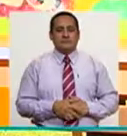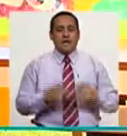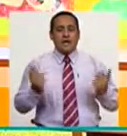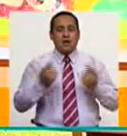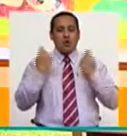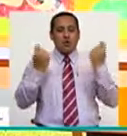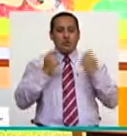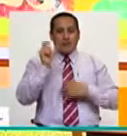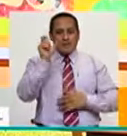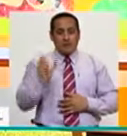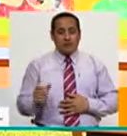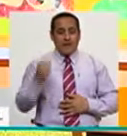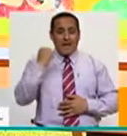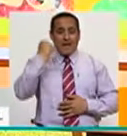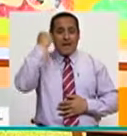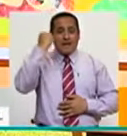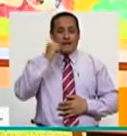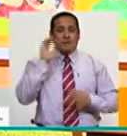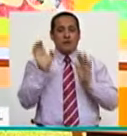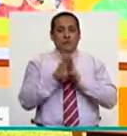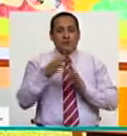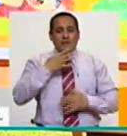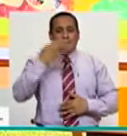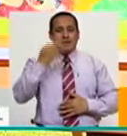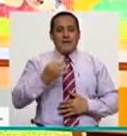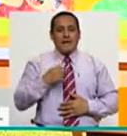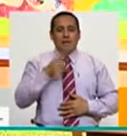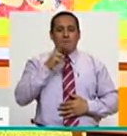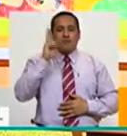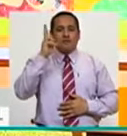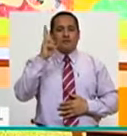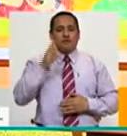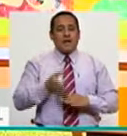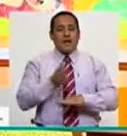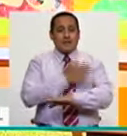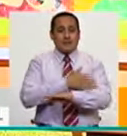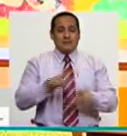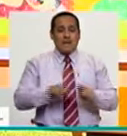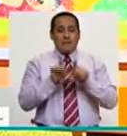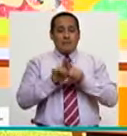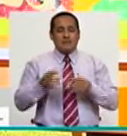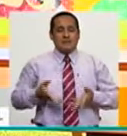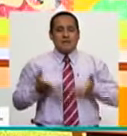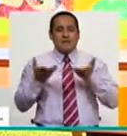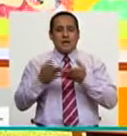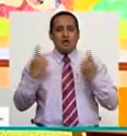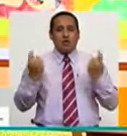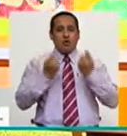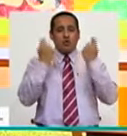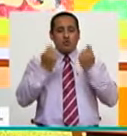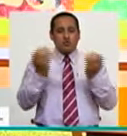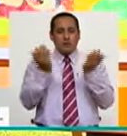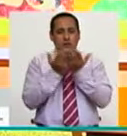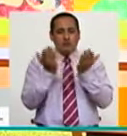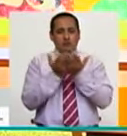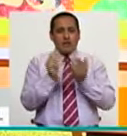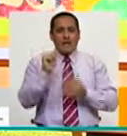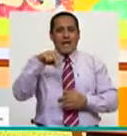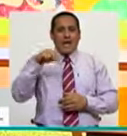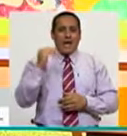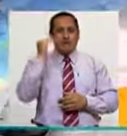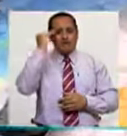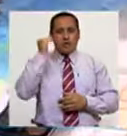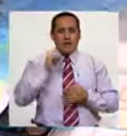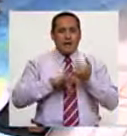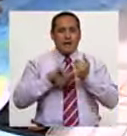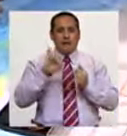El concursante que resulte ganador, lógicamente que el profesor también se hace acreedor de un curso de pasantía en el centro Anzuli